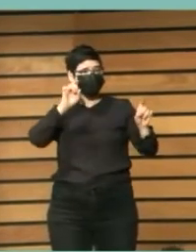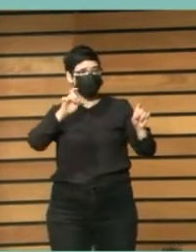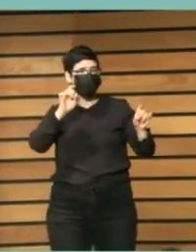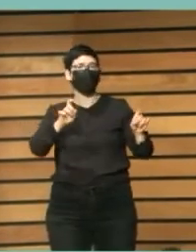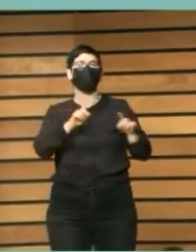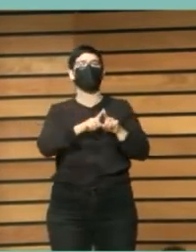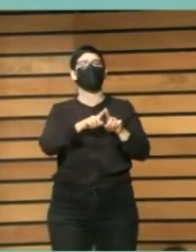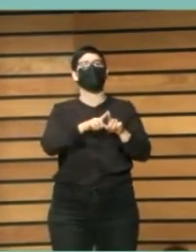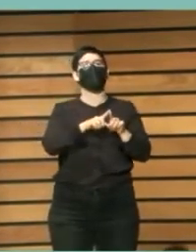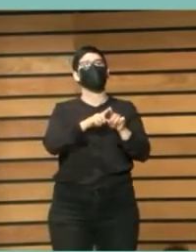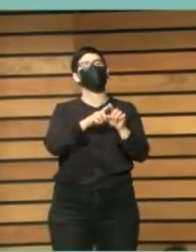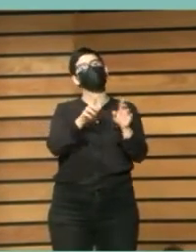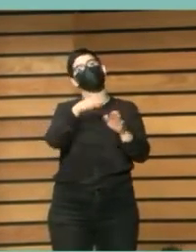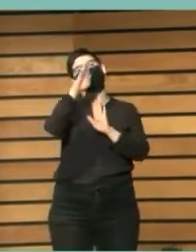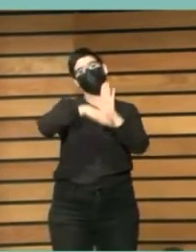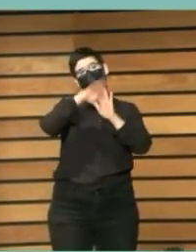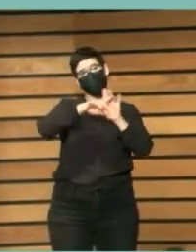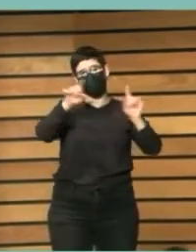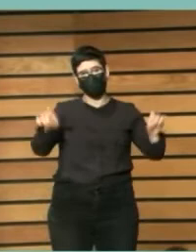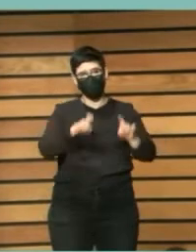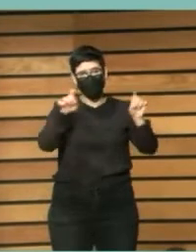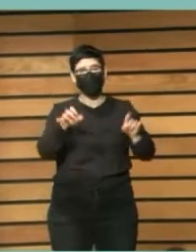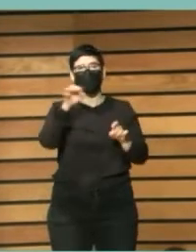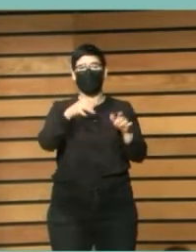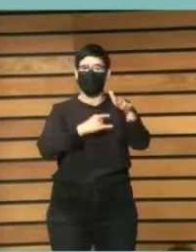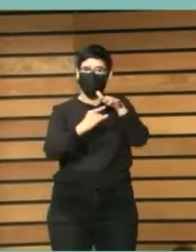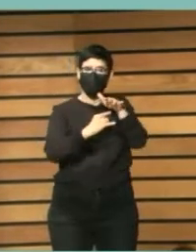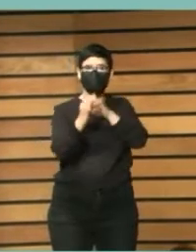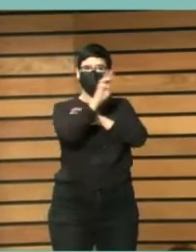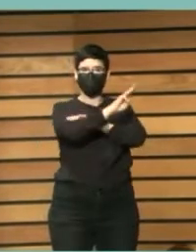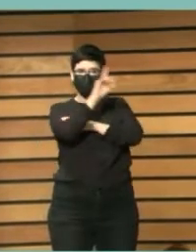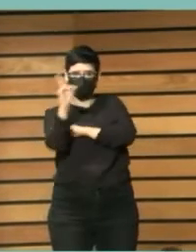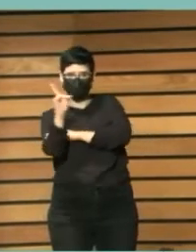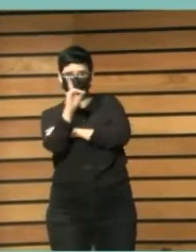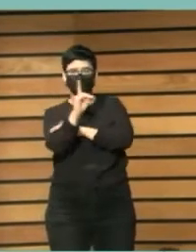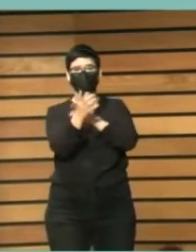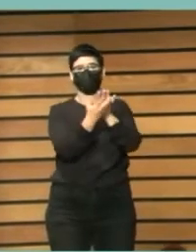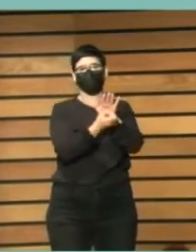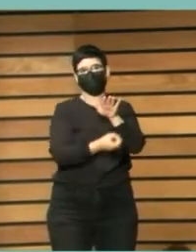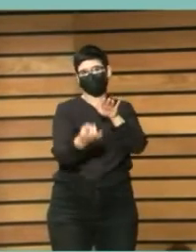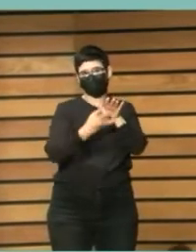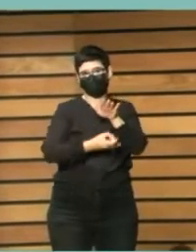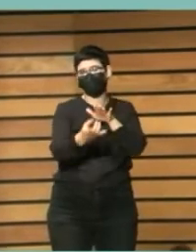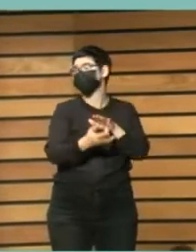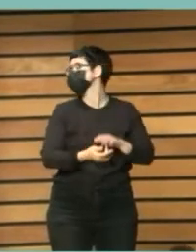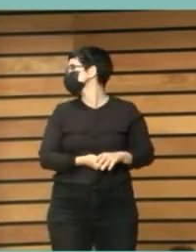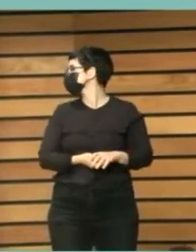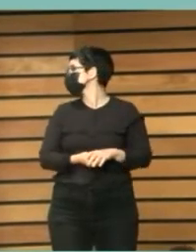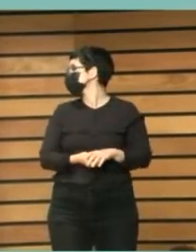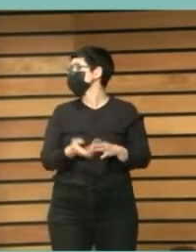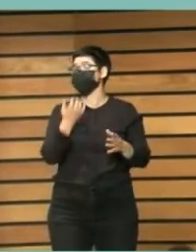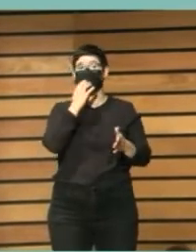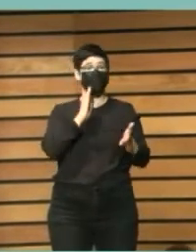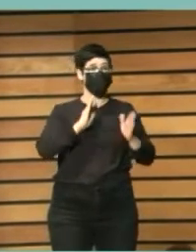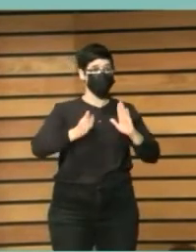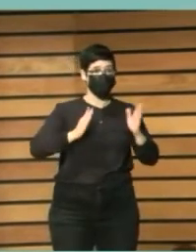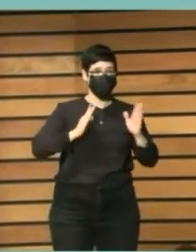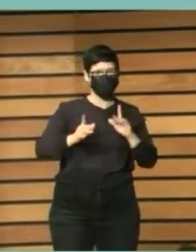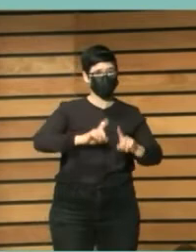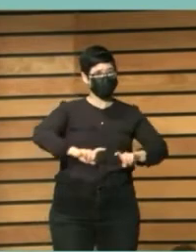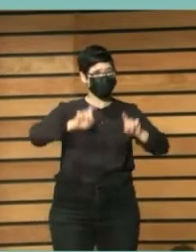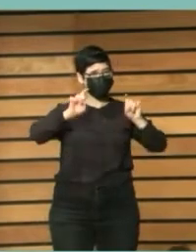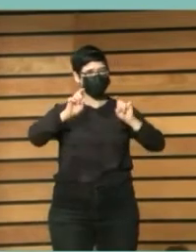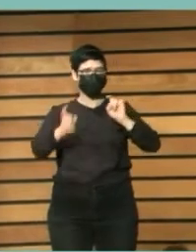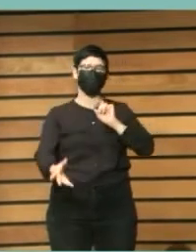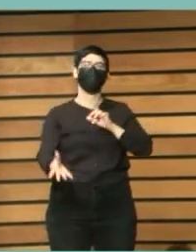programación informática impresión 3D también por ejemplo en robótica educativa uno de los talleres que sé que se implementan en las